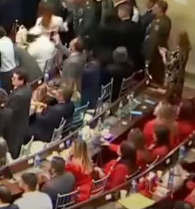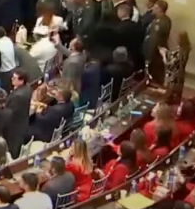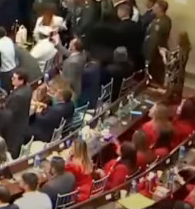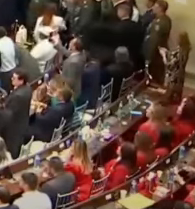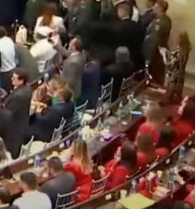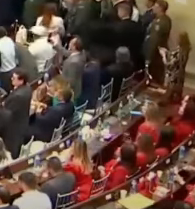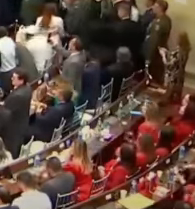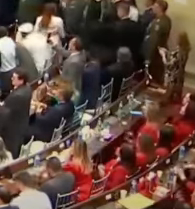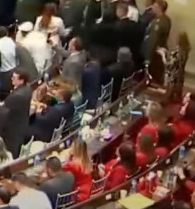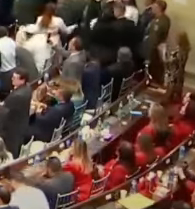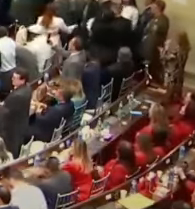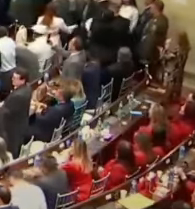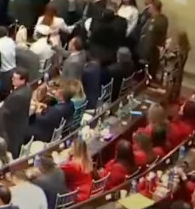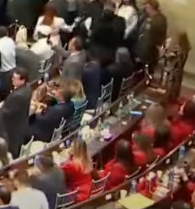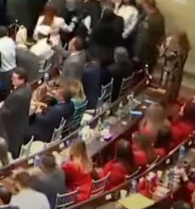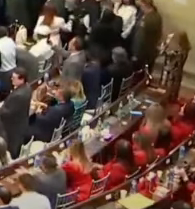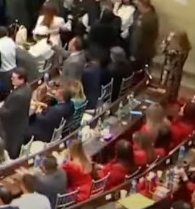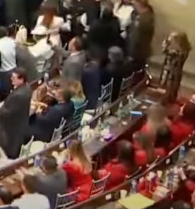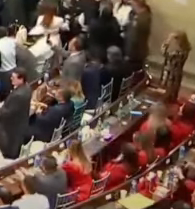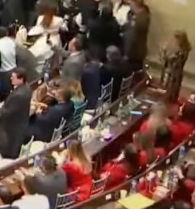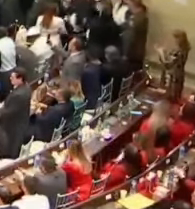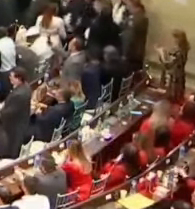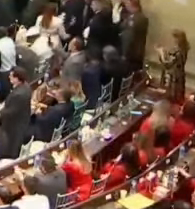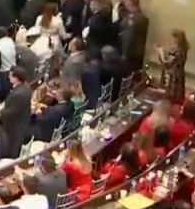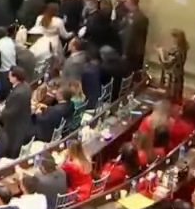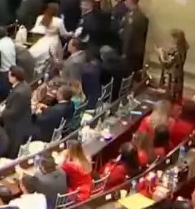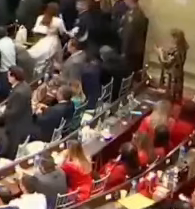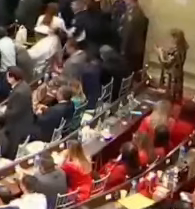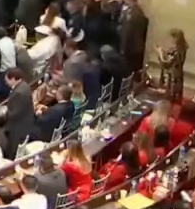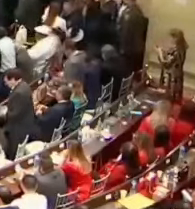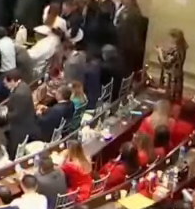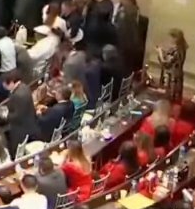El senador Iván Leonidas Námeh Vázquez.